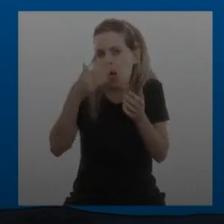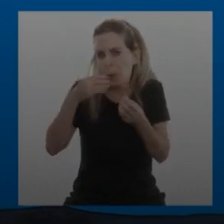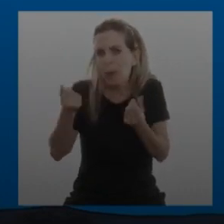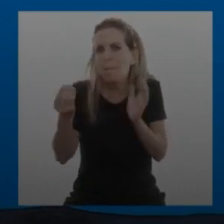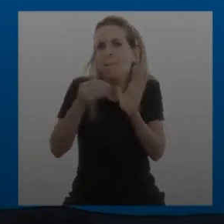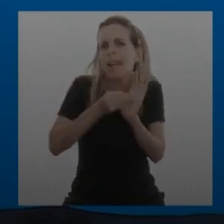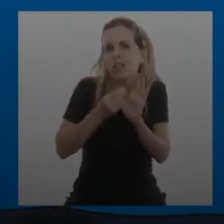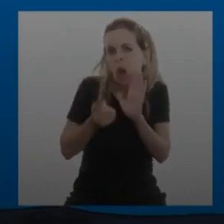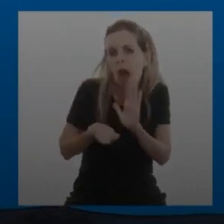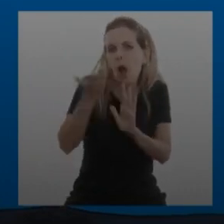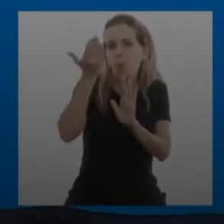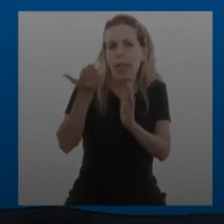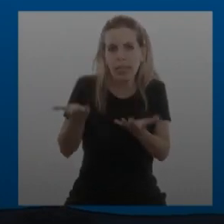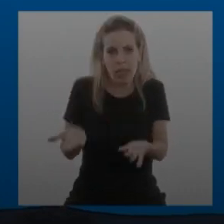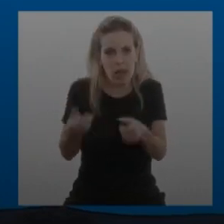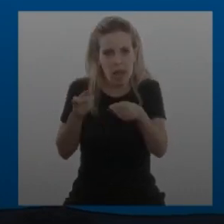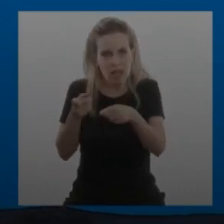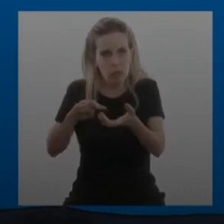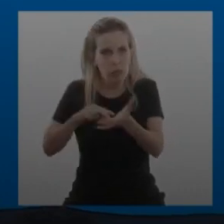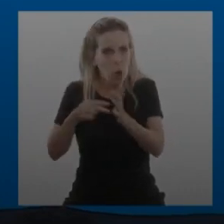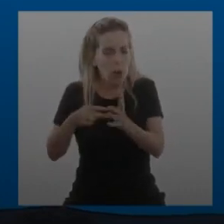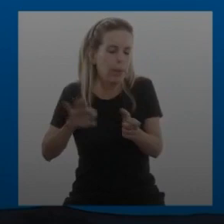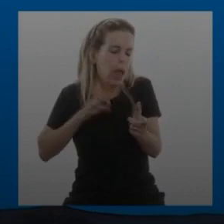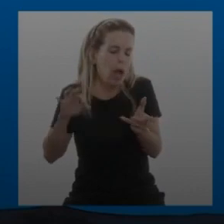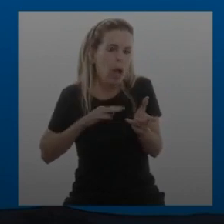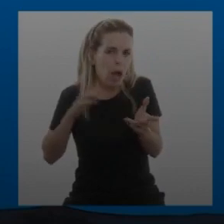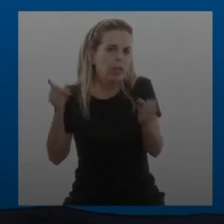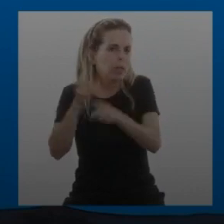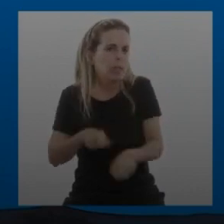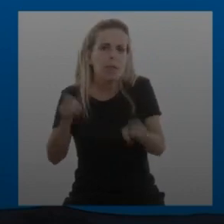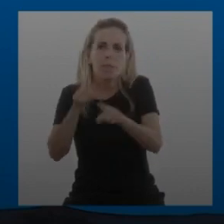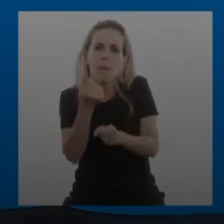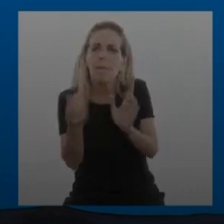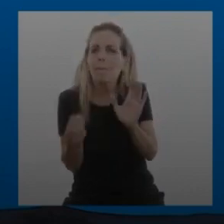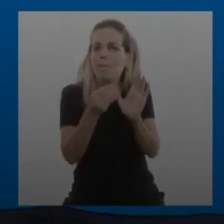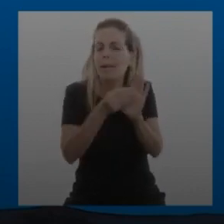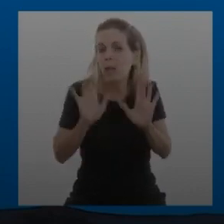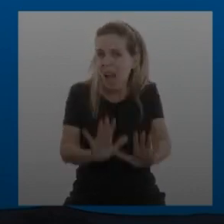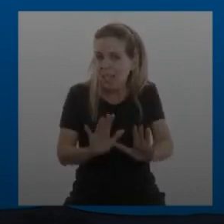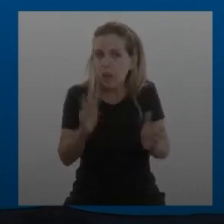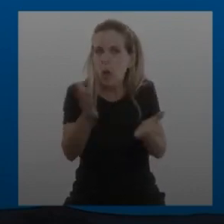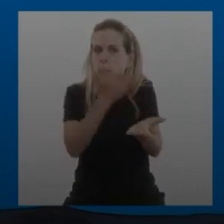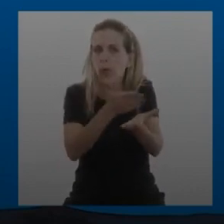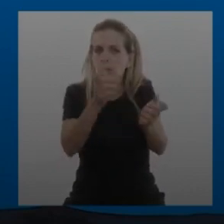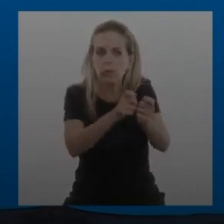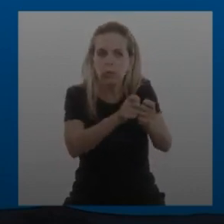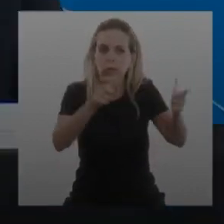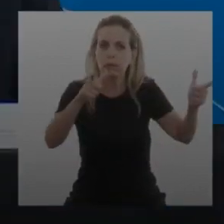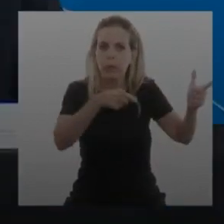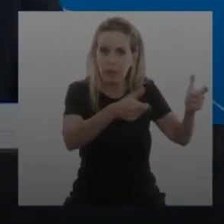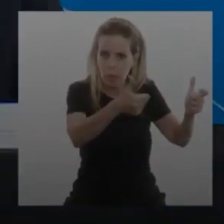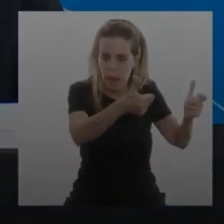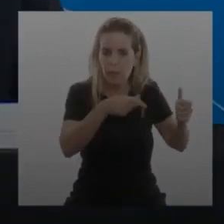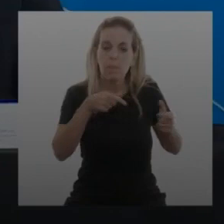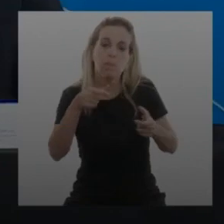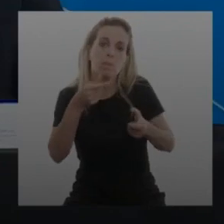es un problema que históricamente repetimos crece la producción, crece